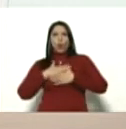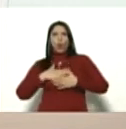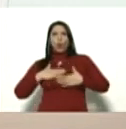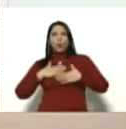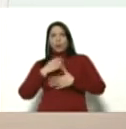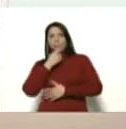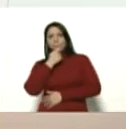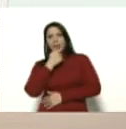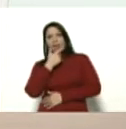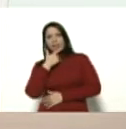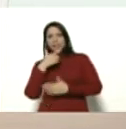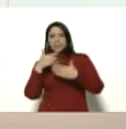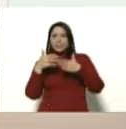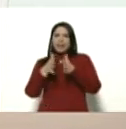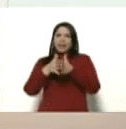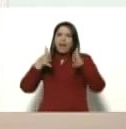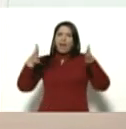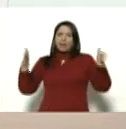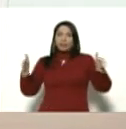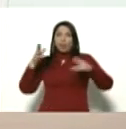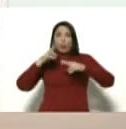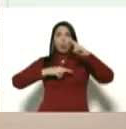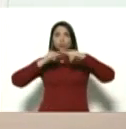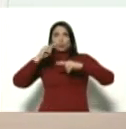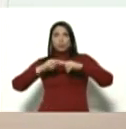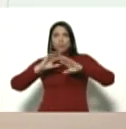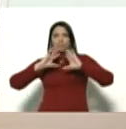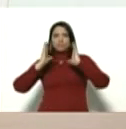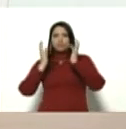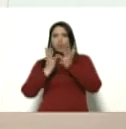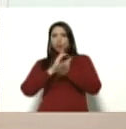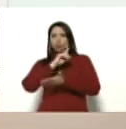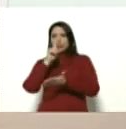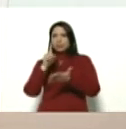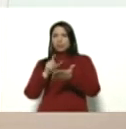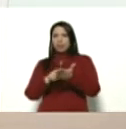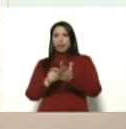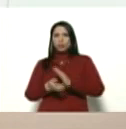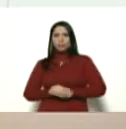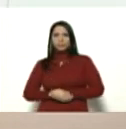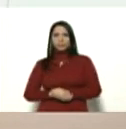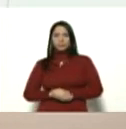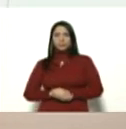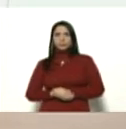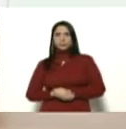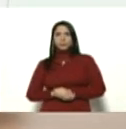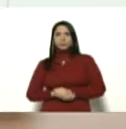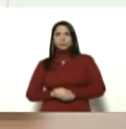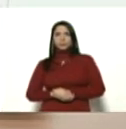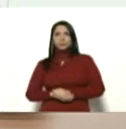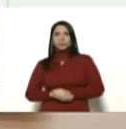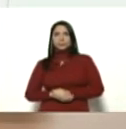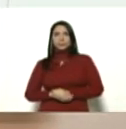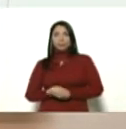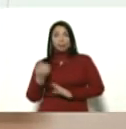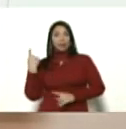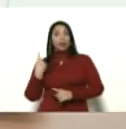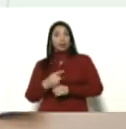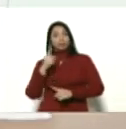bellas, amplias, construidas en el mundo entero per cápita, en el mundo, en el mundo. Tenemos el récord.